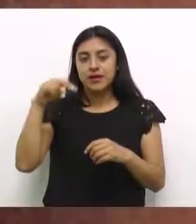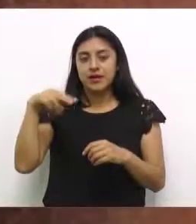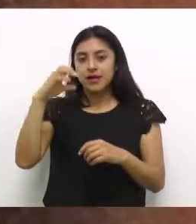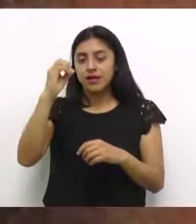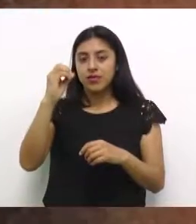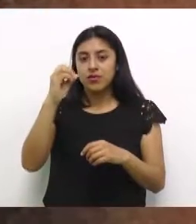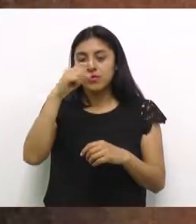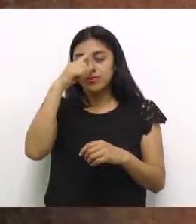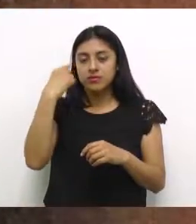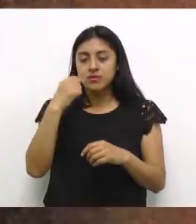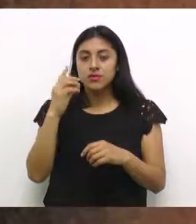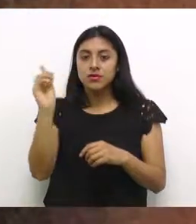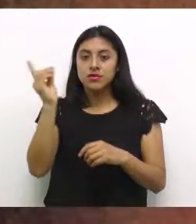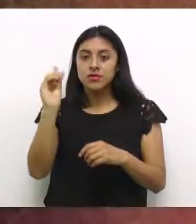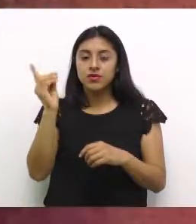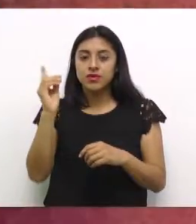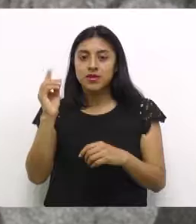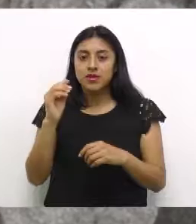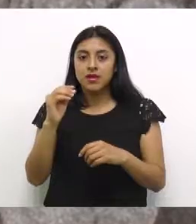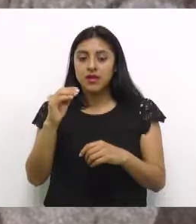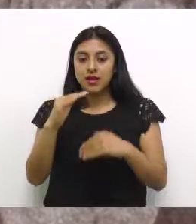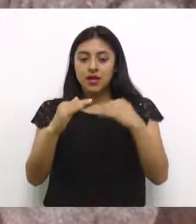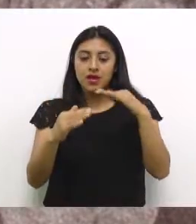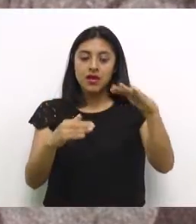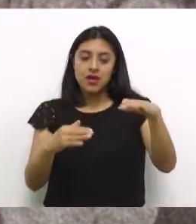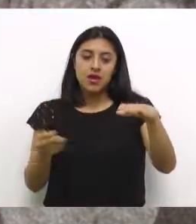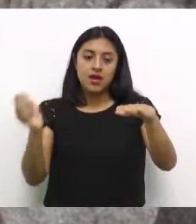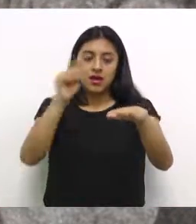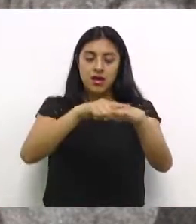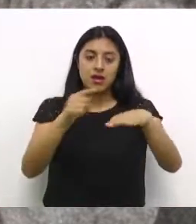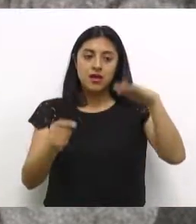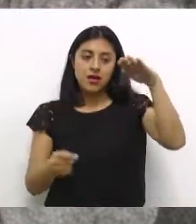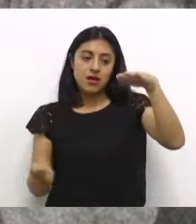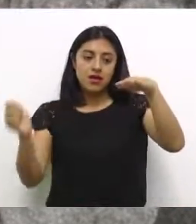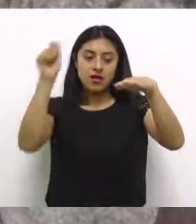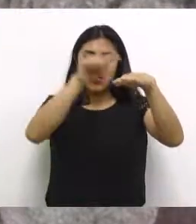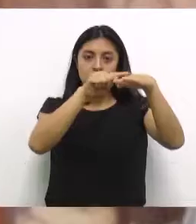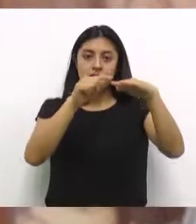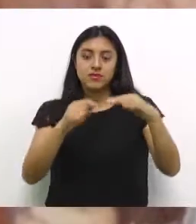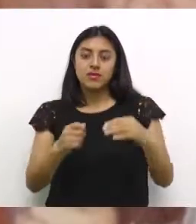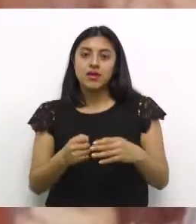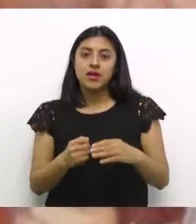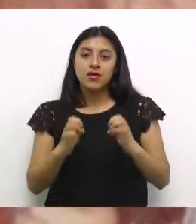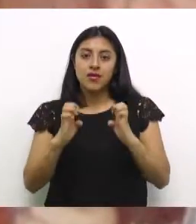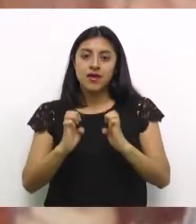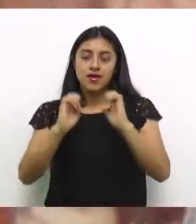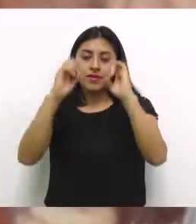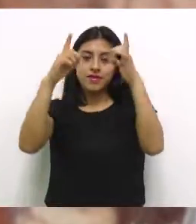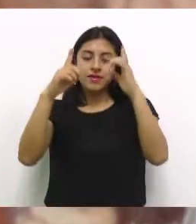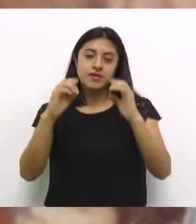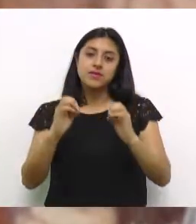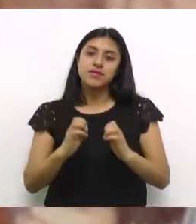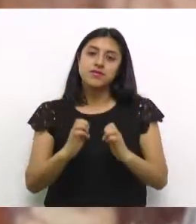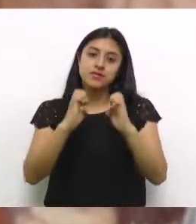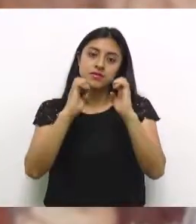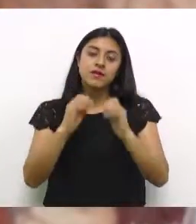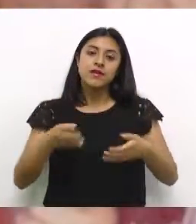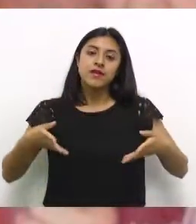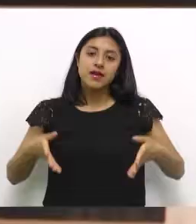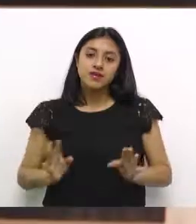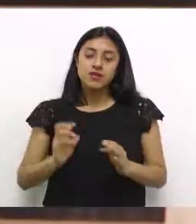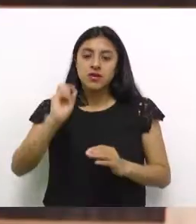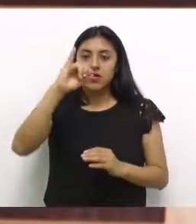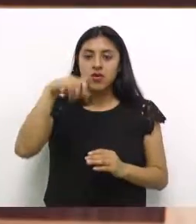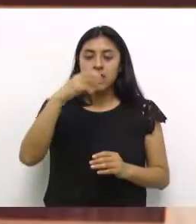Nos referimos a Jorge Montes Córdoba. Nació en la ciudad de Guatemala en mayo de 1927, hijo de padre